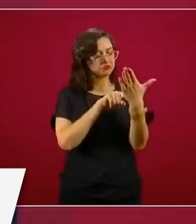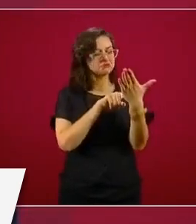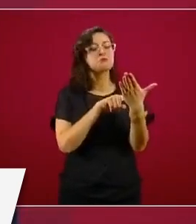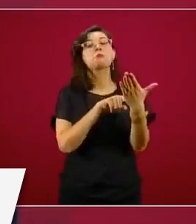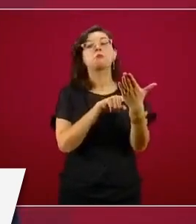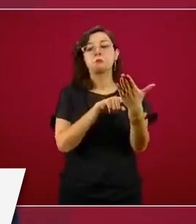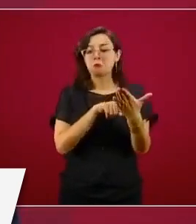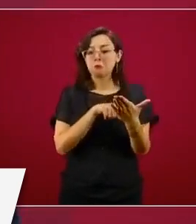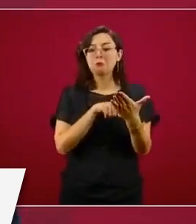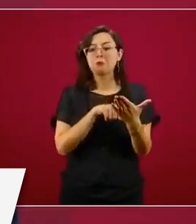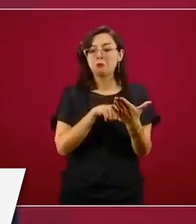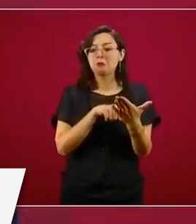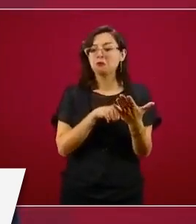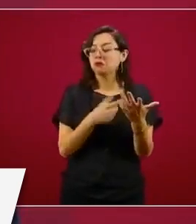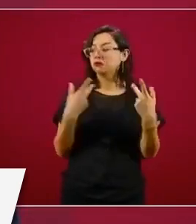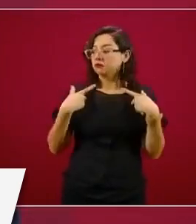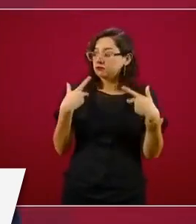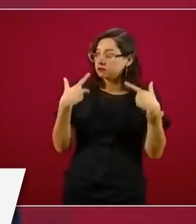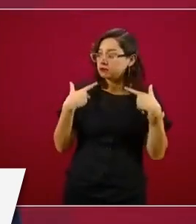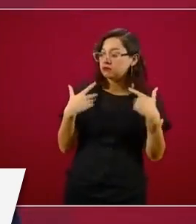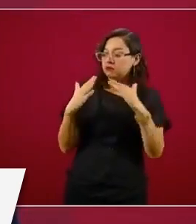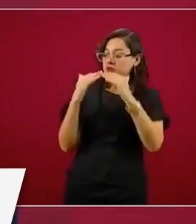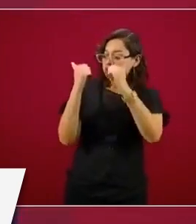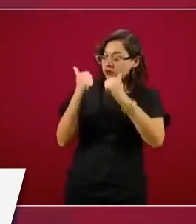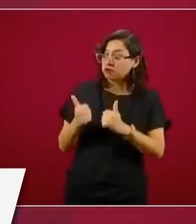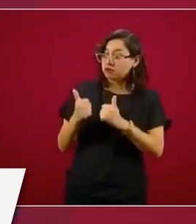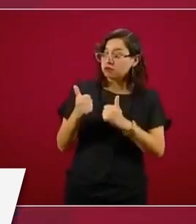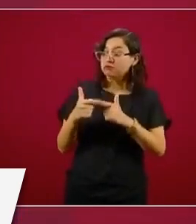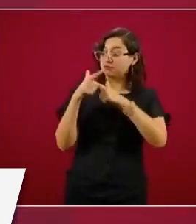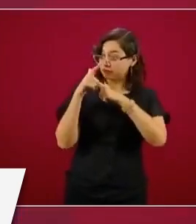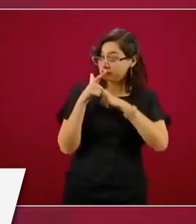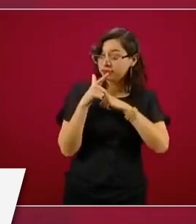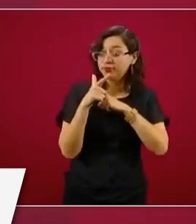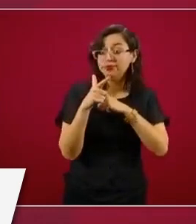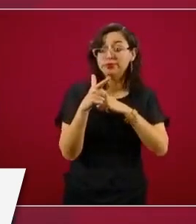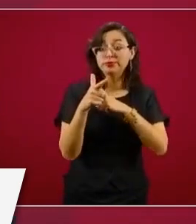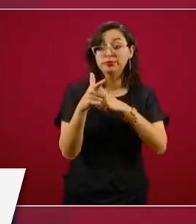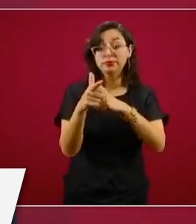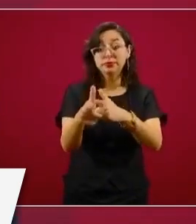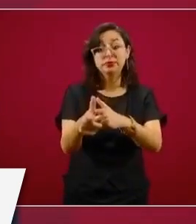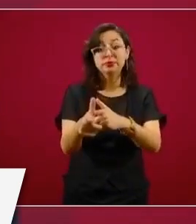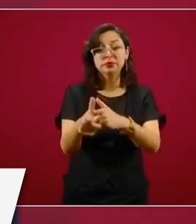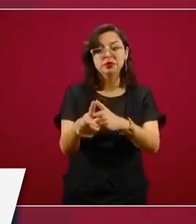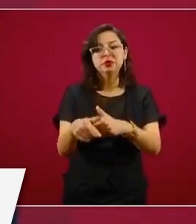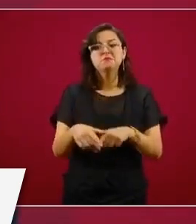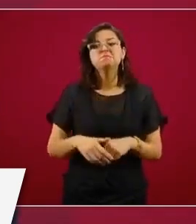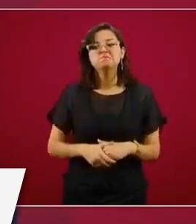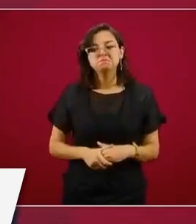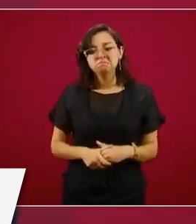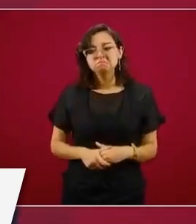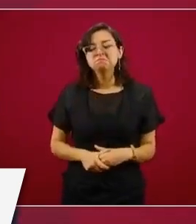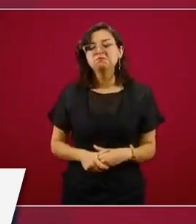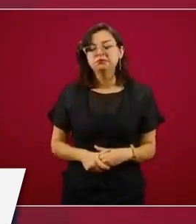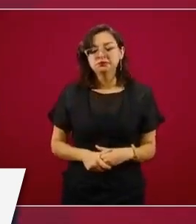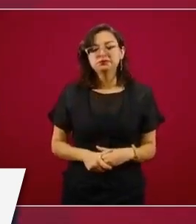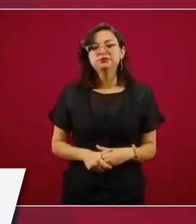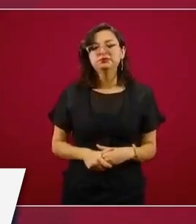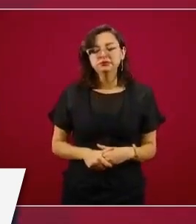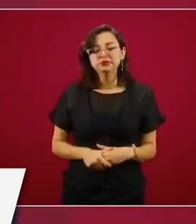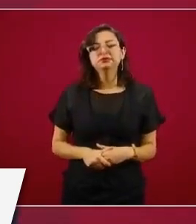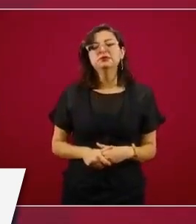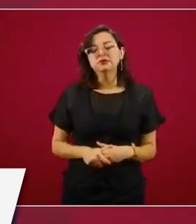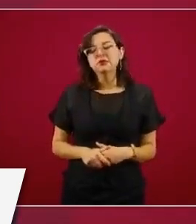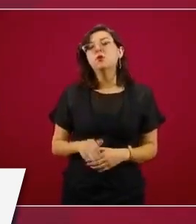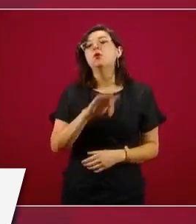si seguimos así, sí podemos, sí habría